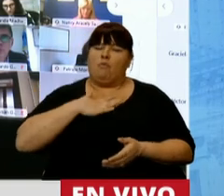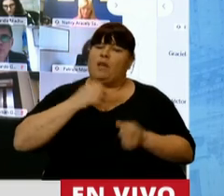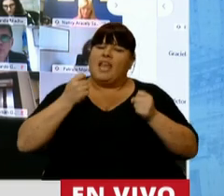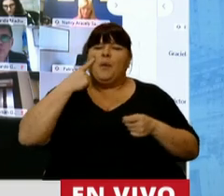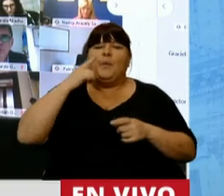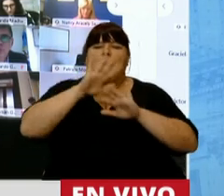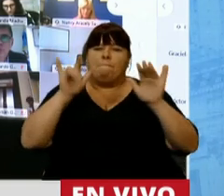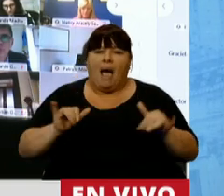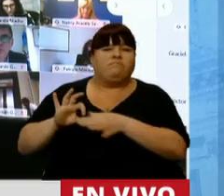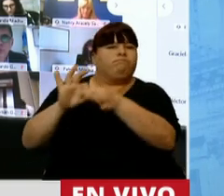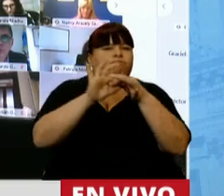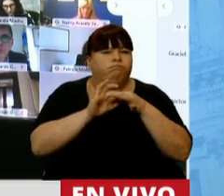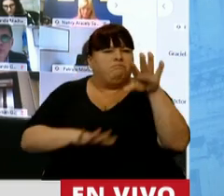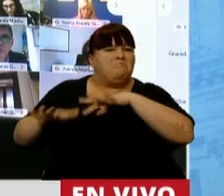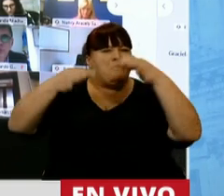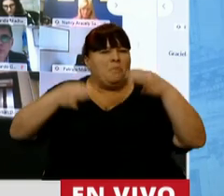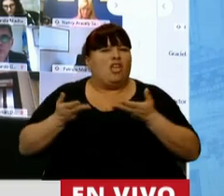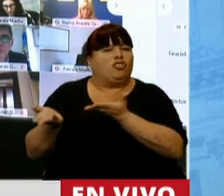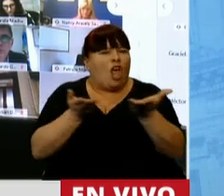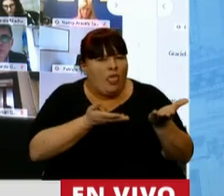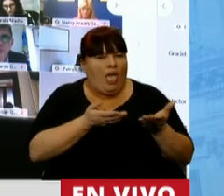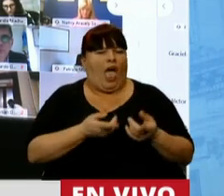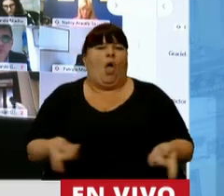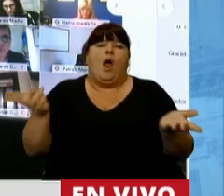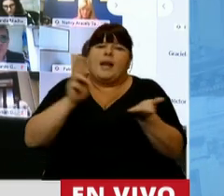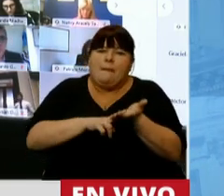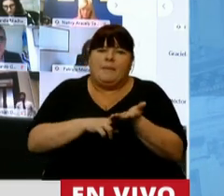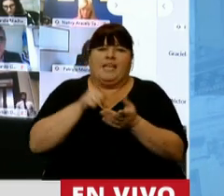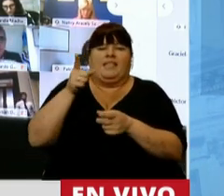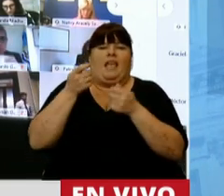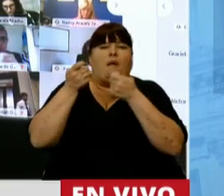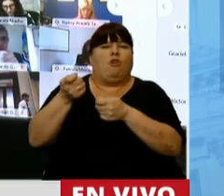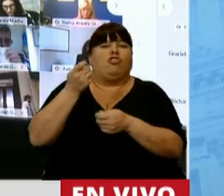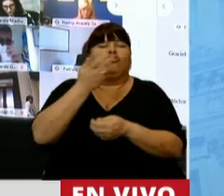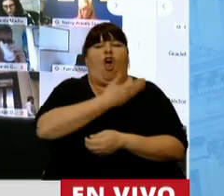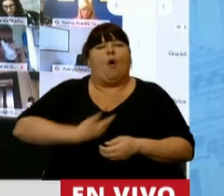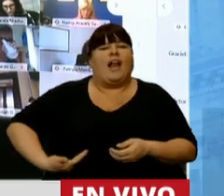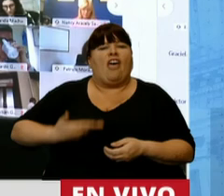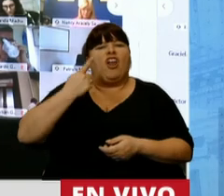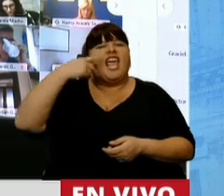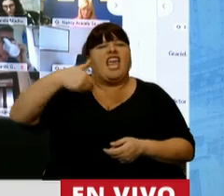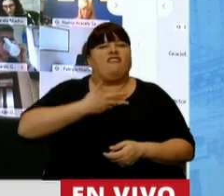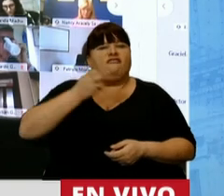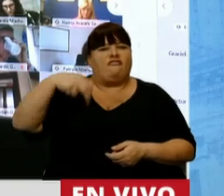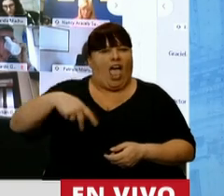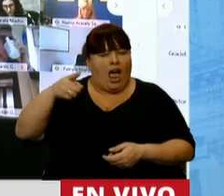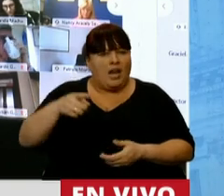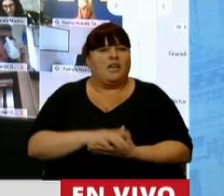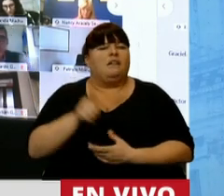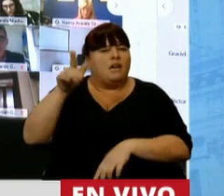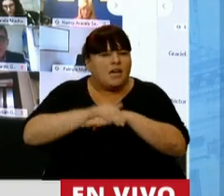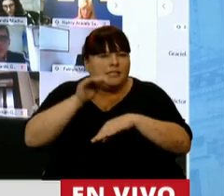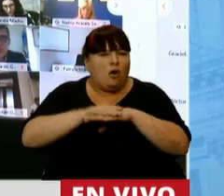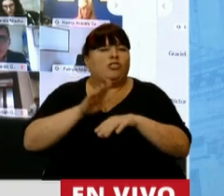de vivir en paz, unidos, organizados, solidarios. Reivindico la gestión del gobernador Gildo Infrán, que se ha